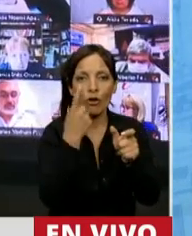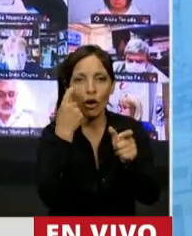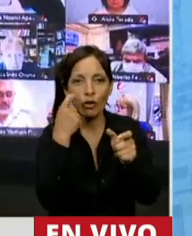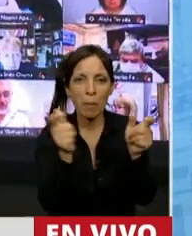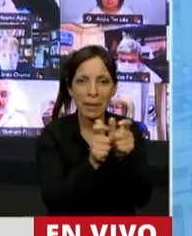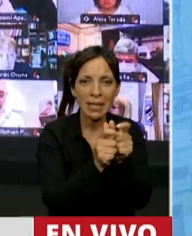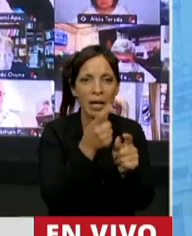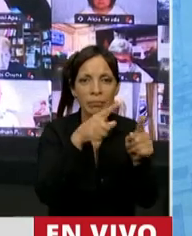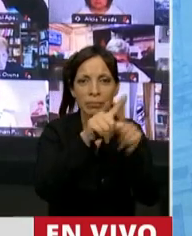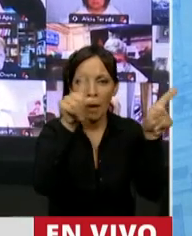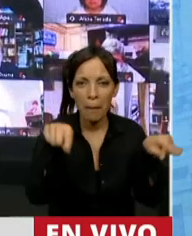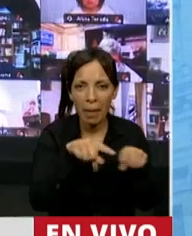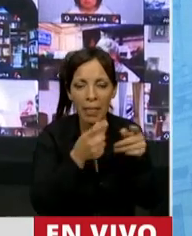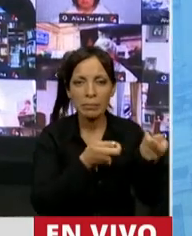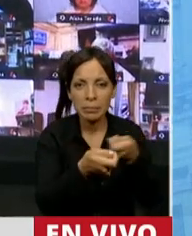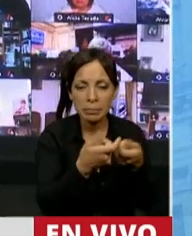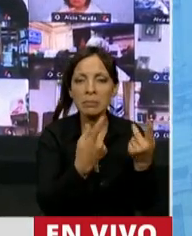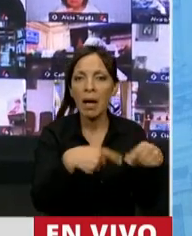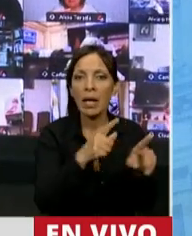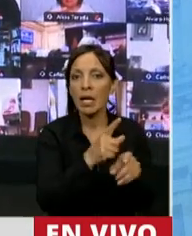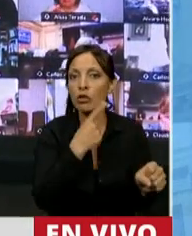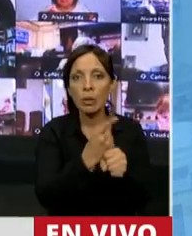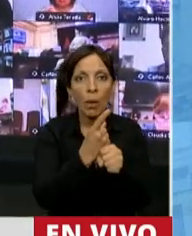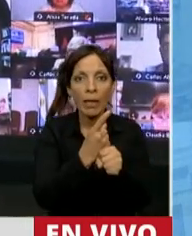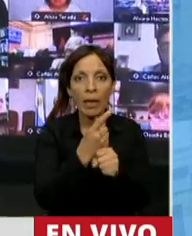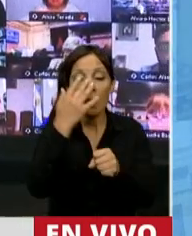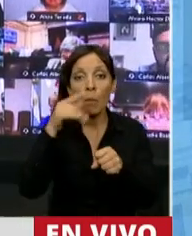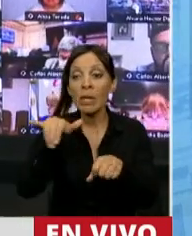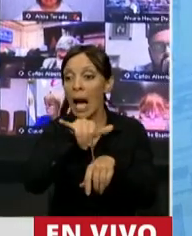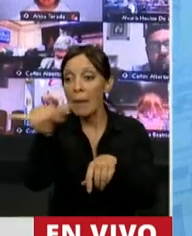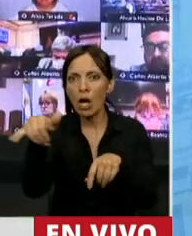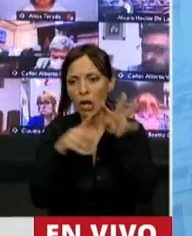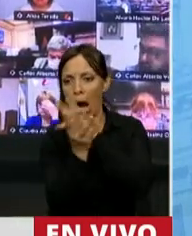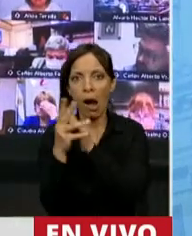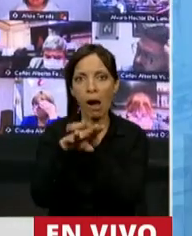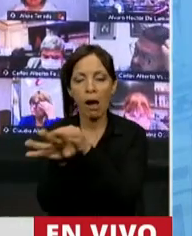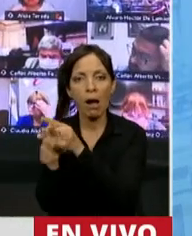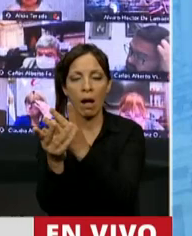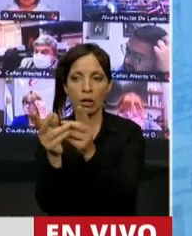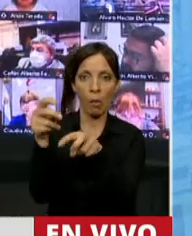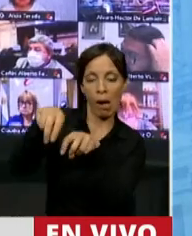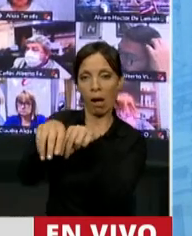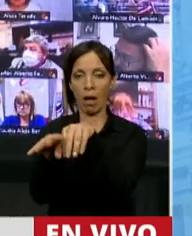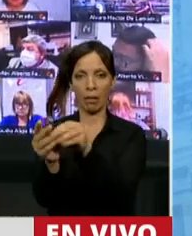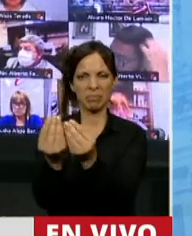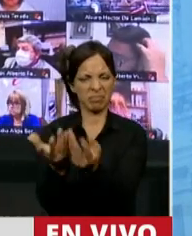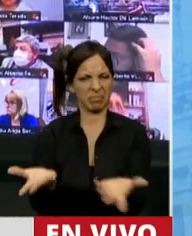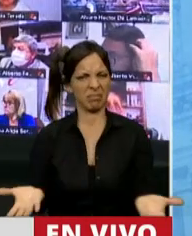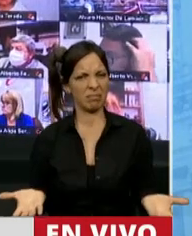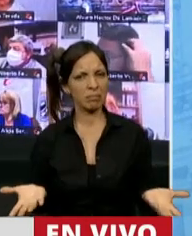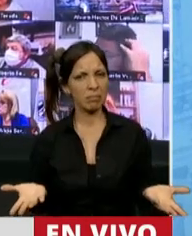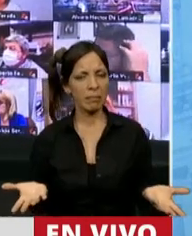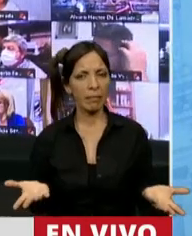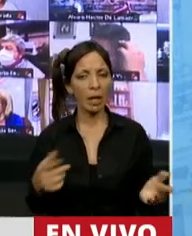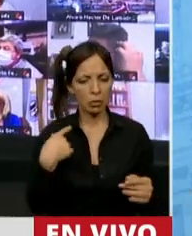después cuando vamos a entrar al avión, entramos todos a los empujones y uno arriba del otro prácticamente. Entonces uno